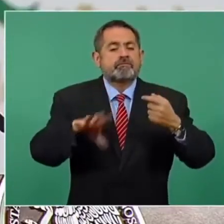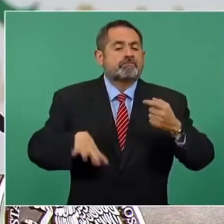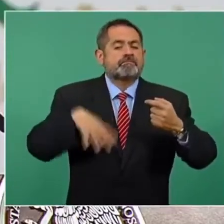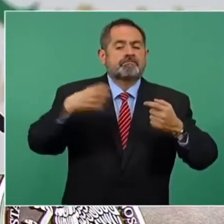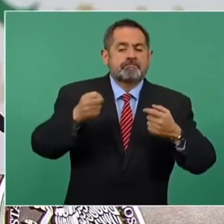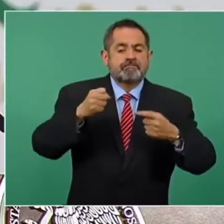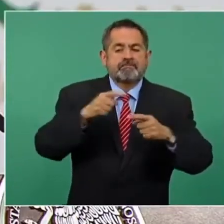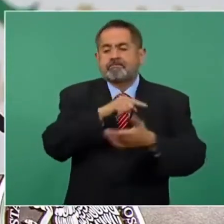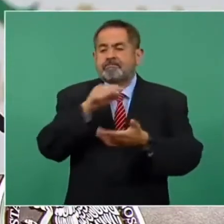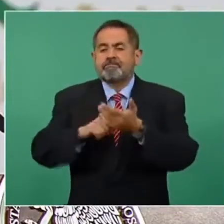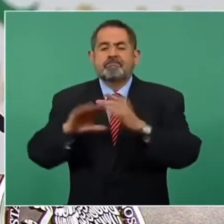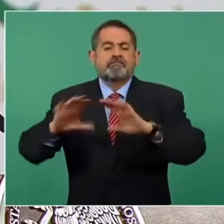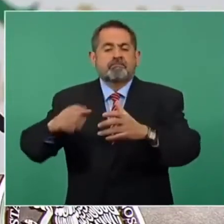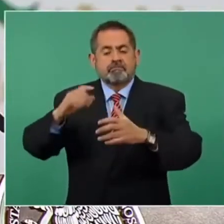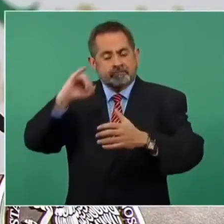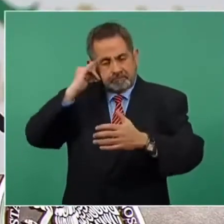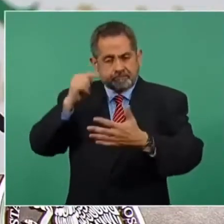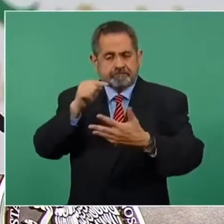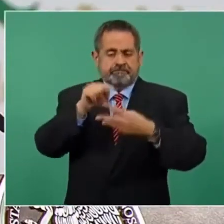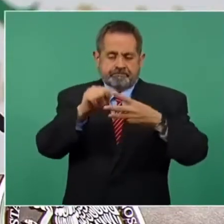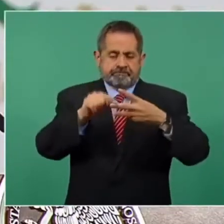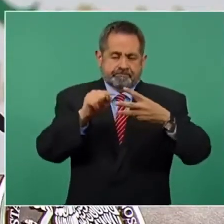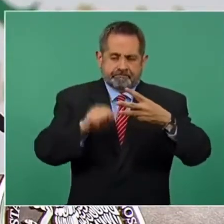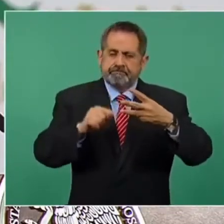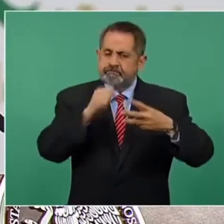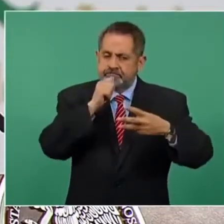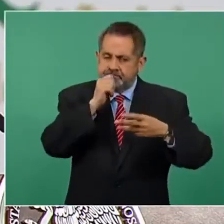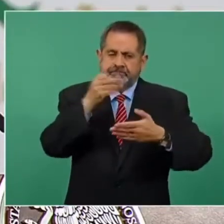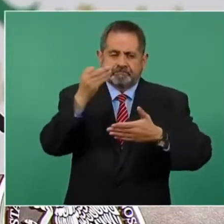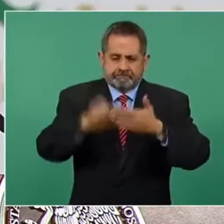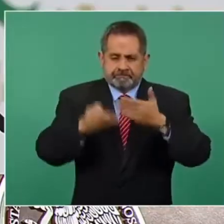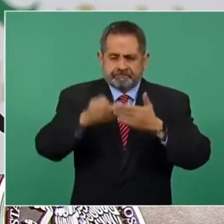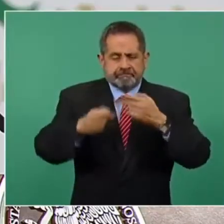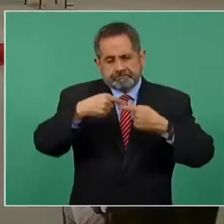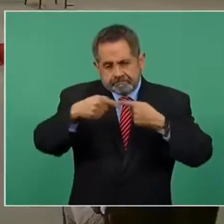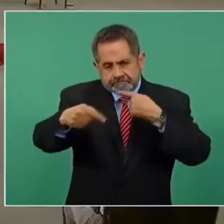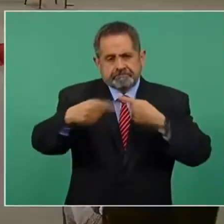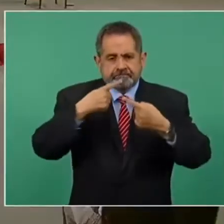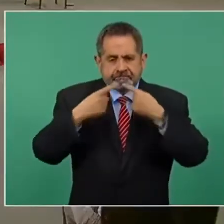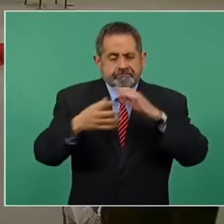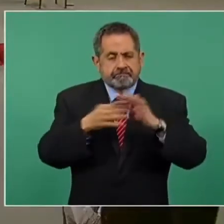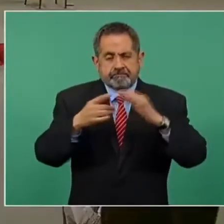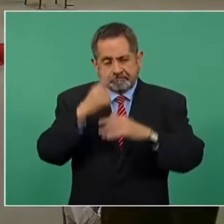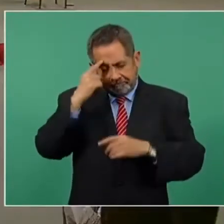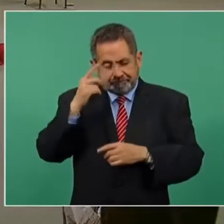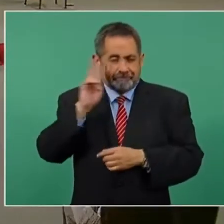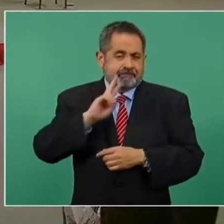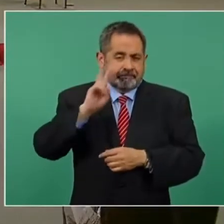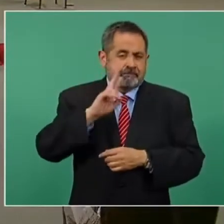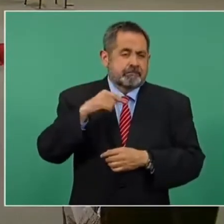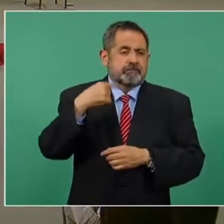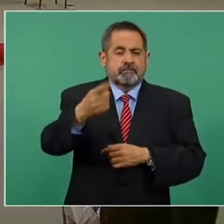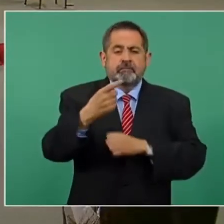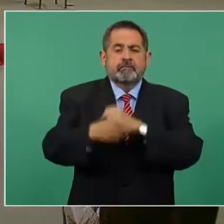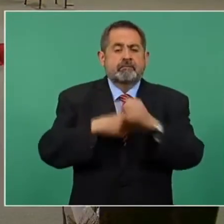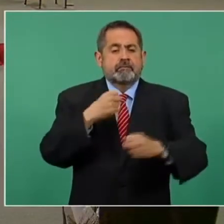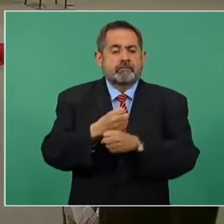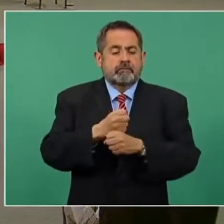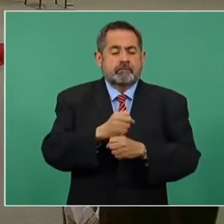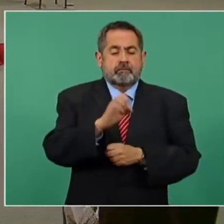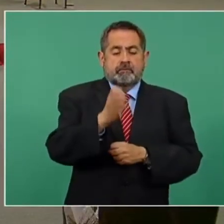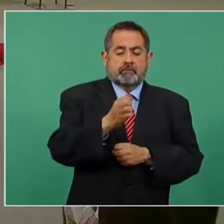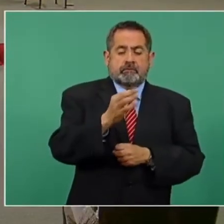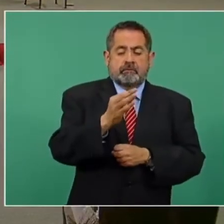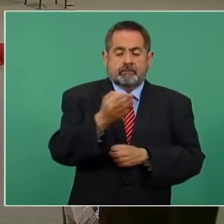las comunidades indígenas. Estos estamos en un proceso para que en el primer trimestre del próximo año